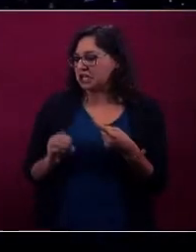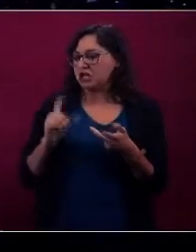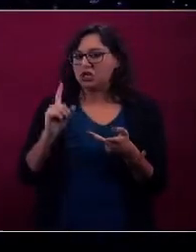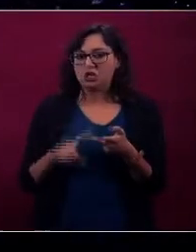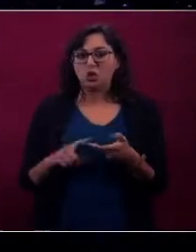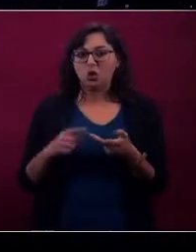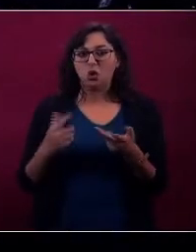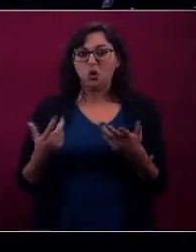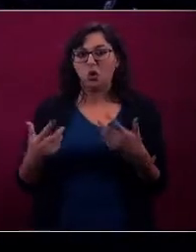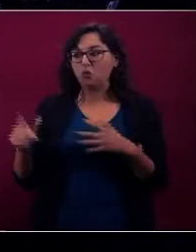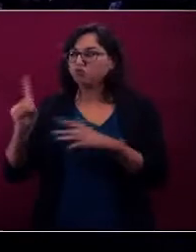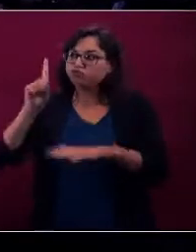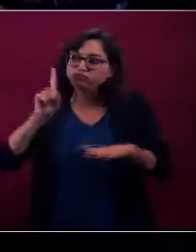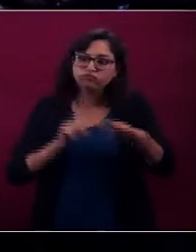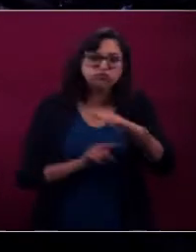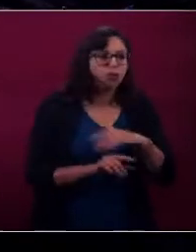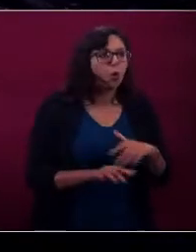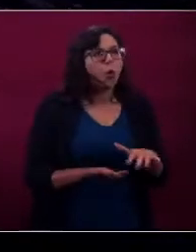¡oh!